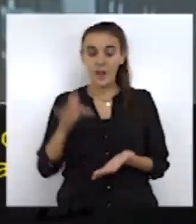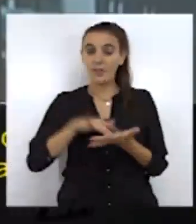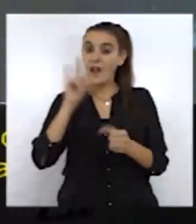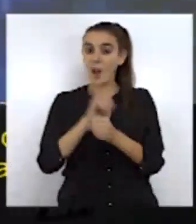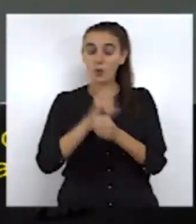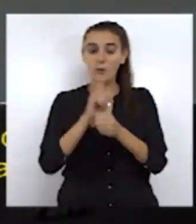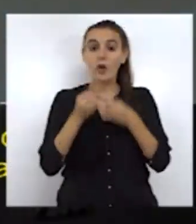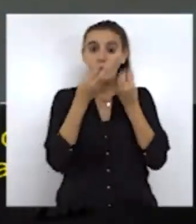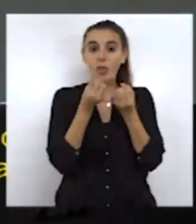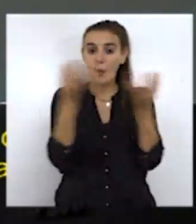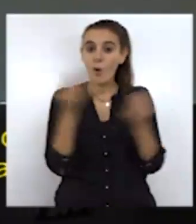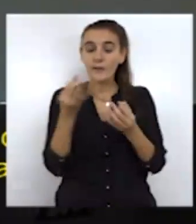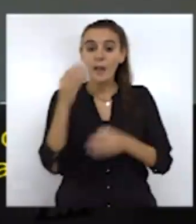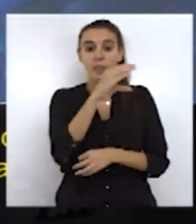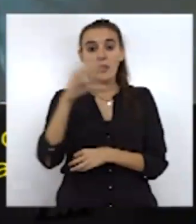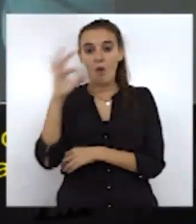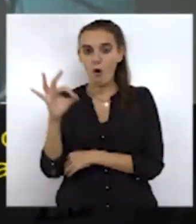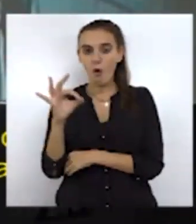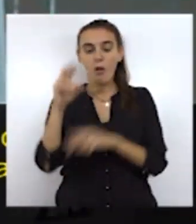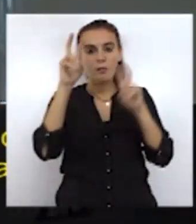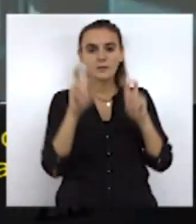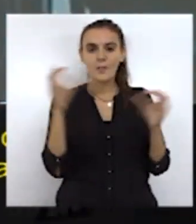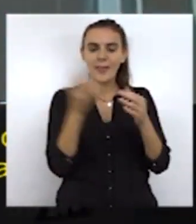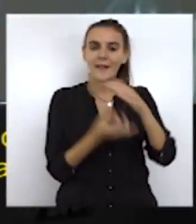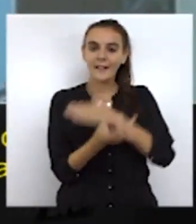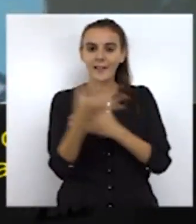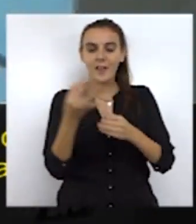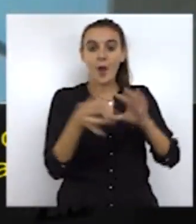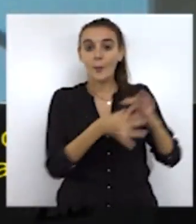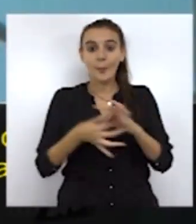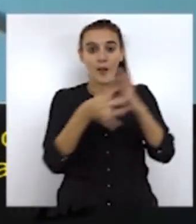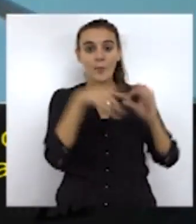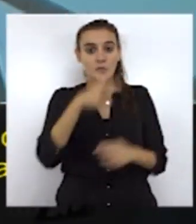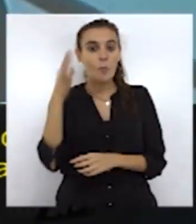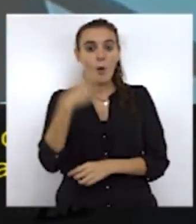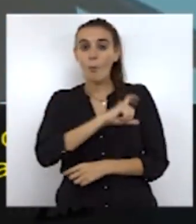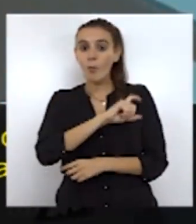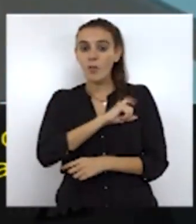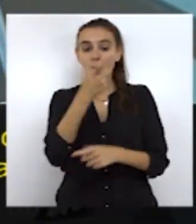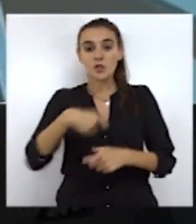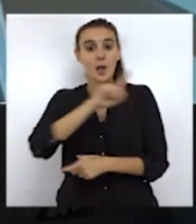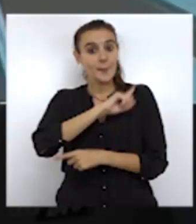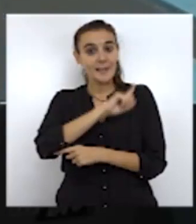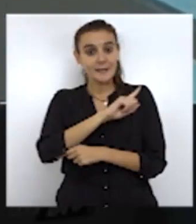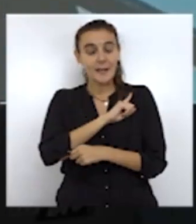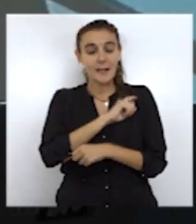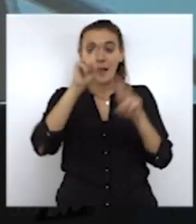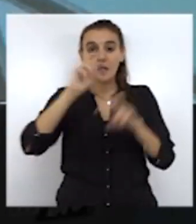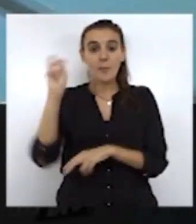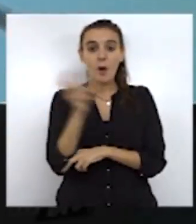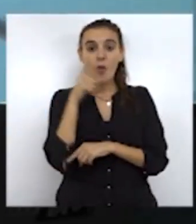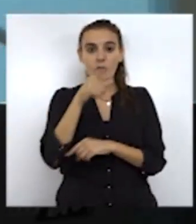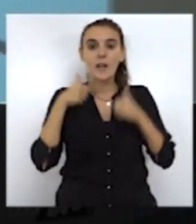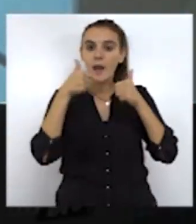El lunes les contábamos que Comisiones Obreras se ponía al frente de la creación de la plataforma de mujeres policías y militares. Por otro lado,